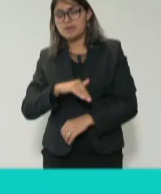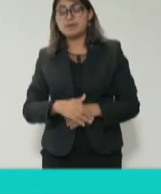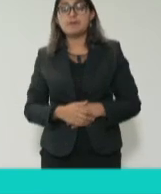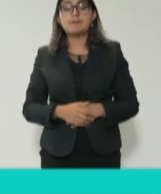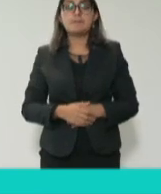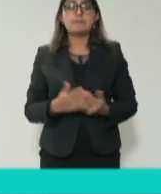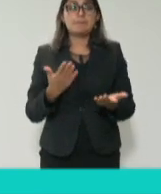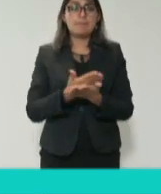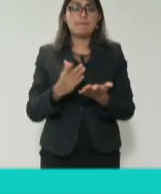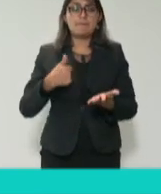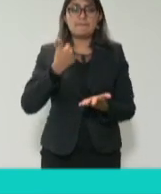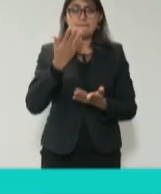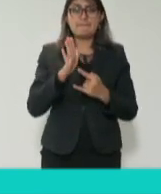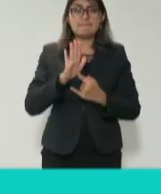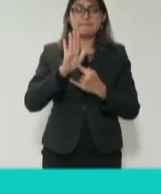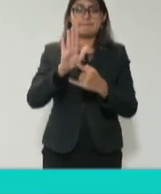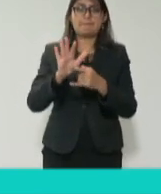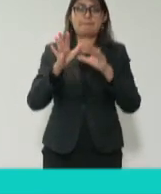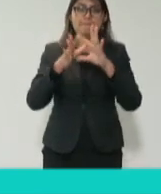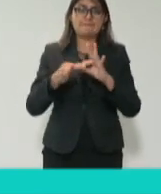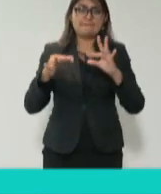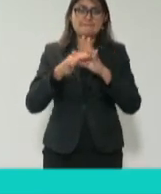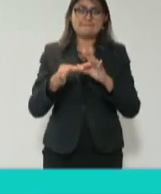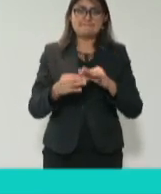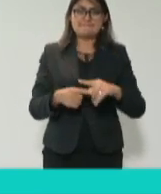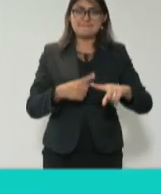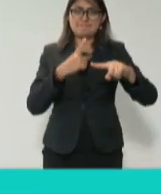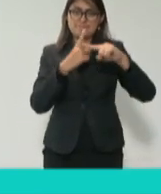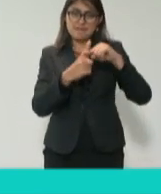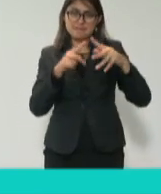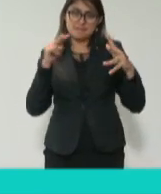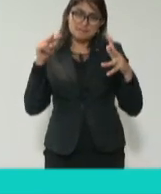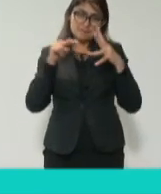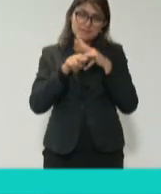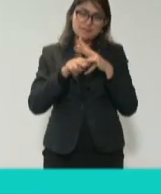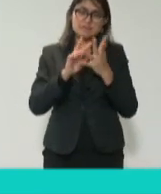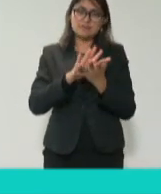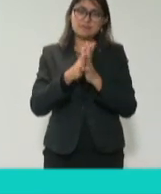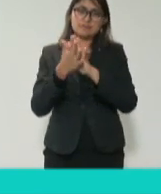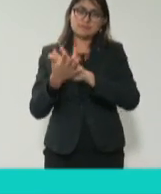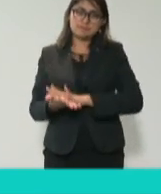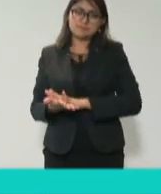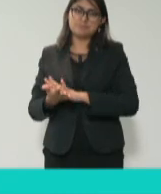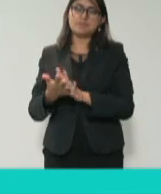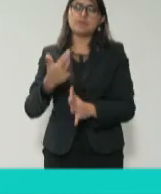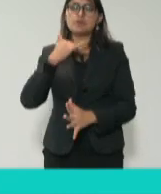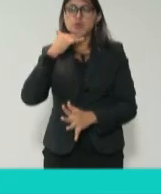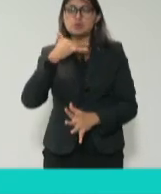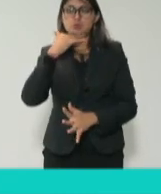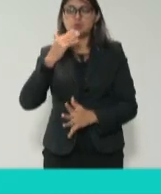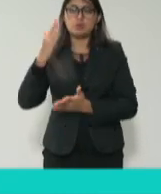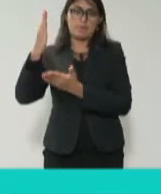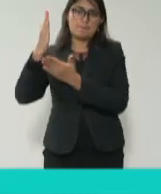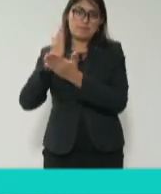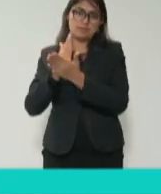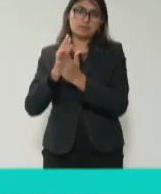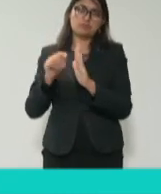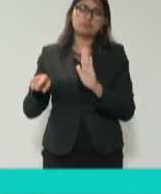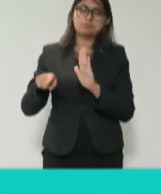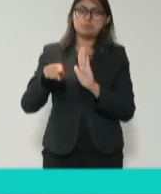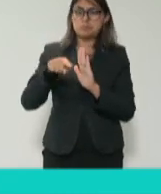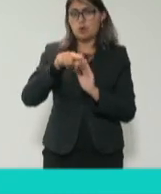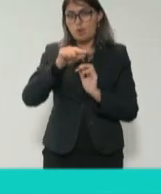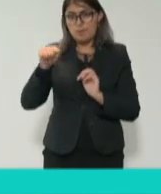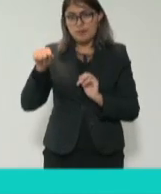transparencia igual a menos corrupción, que yo considero que la corrupción es la consecuencia y por tanto hay que